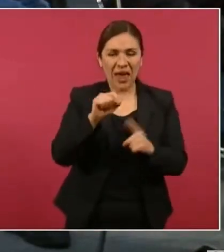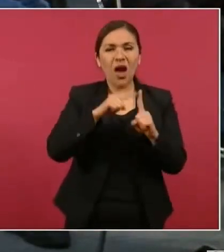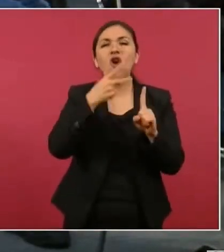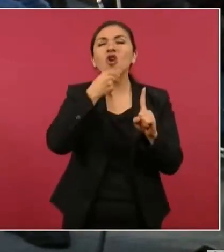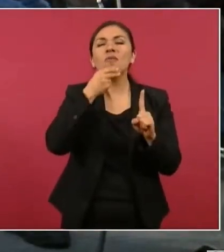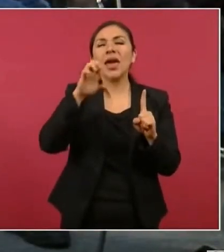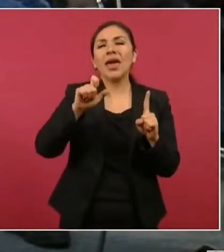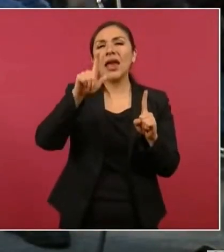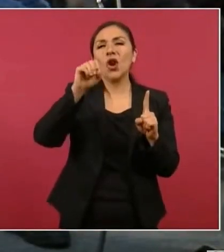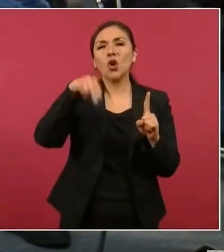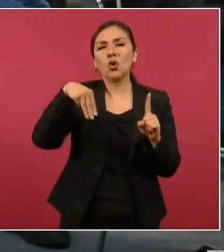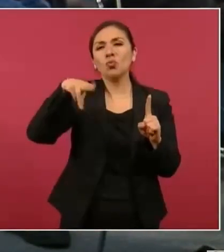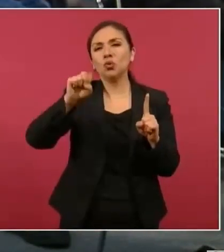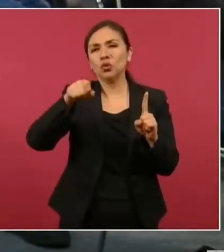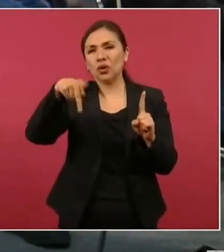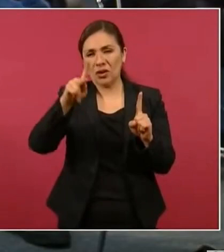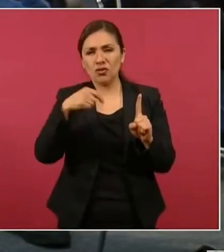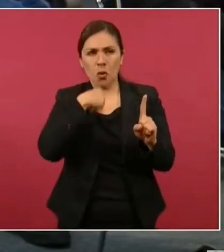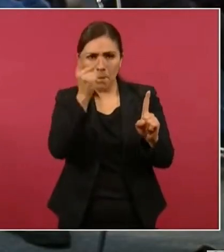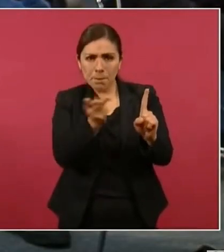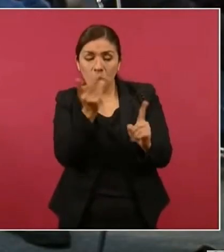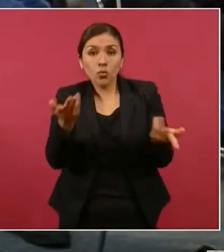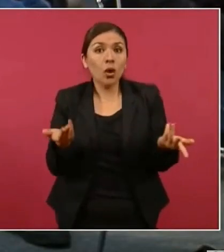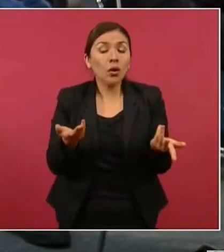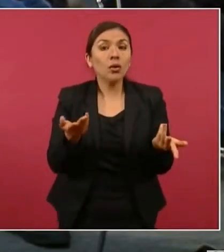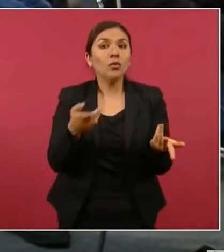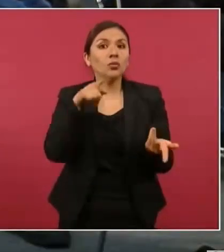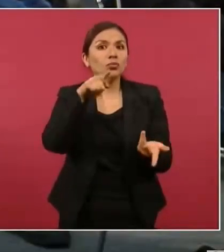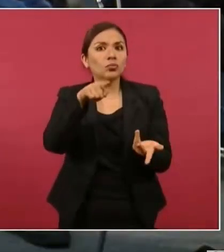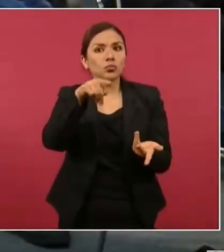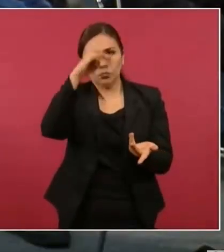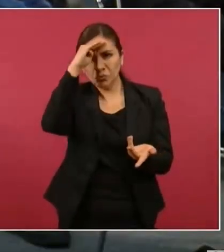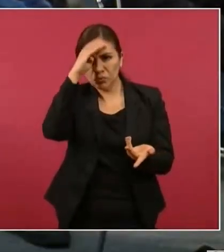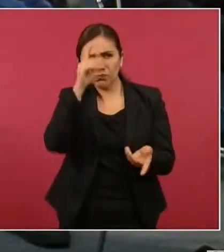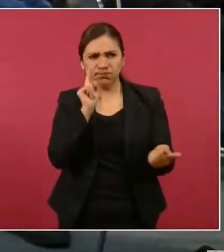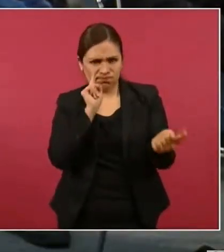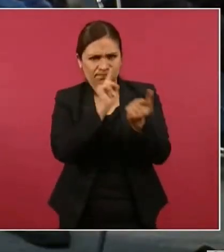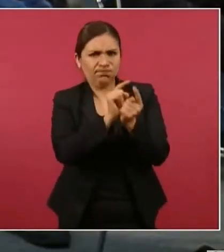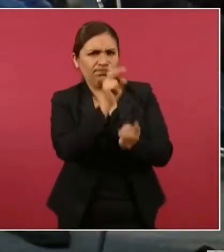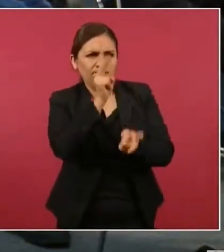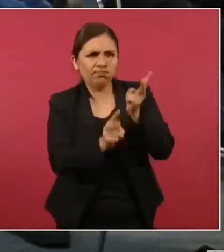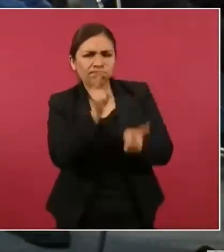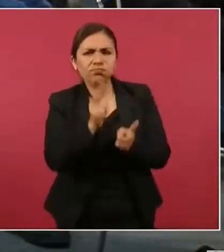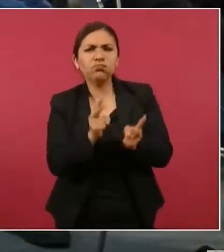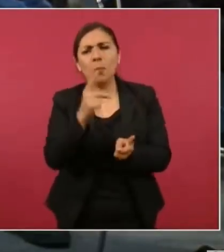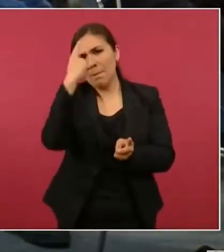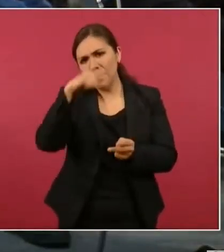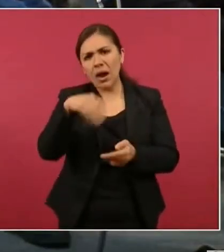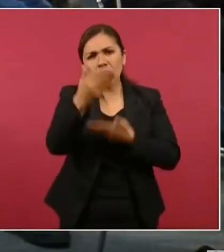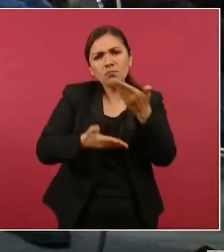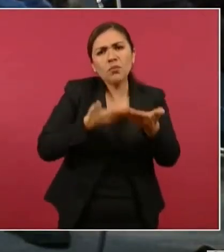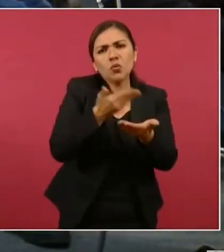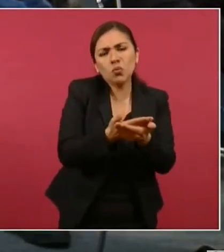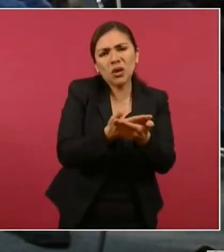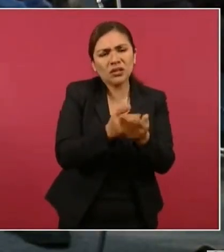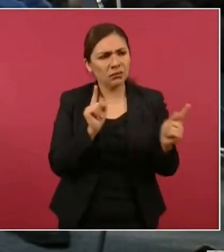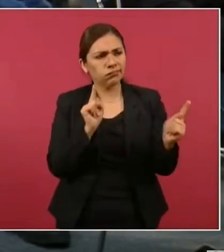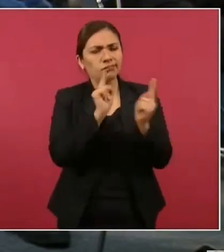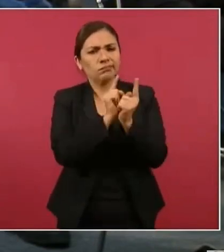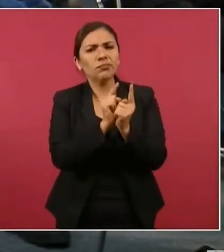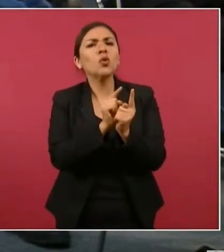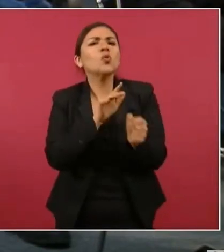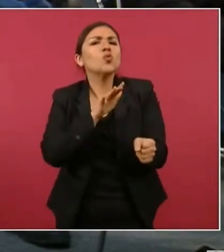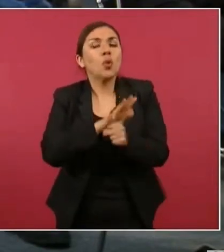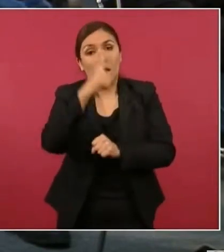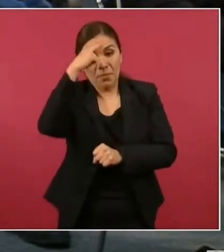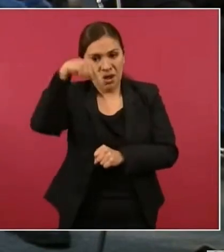Elon Musk, preguntarle cuál va a ser, digamos, la propuesta que usted le haría a esta empresa de